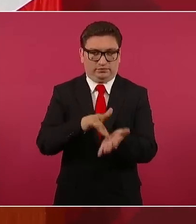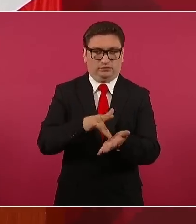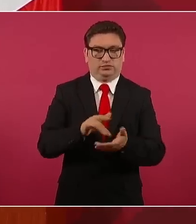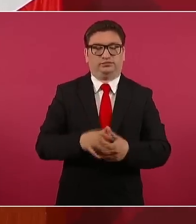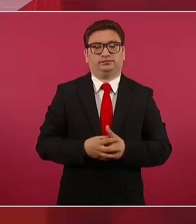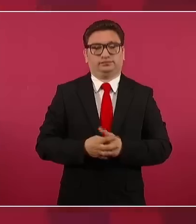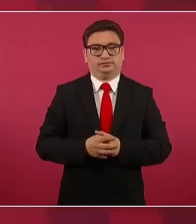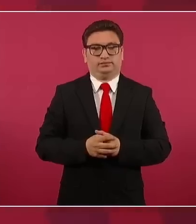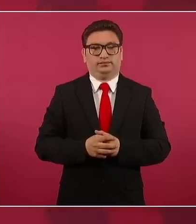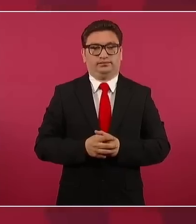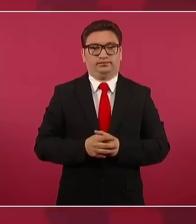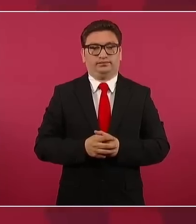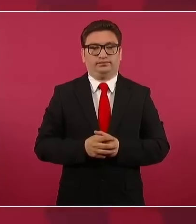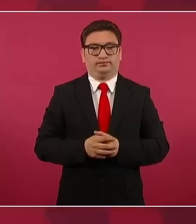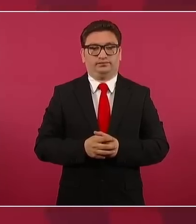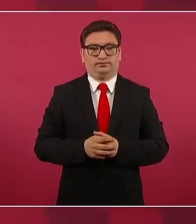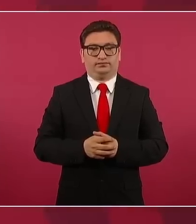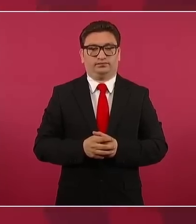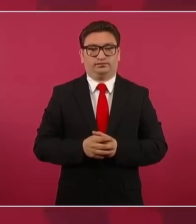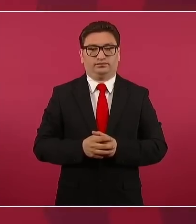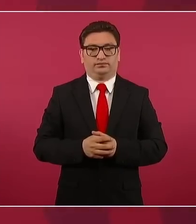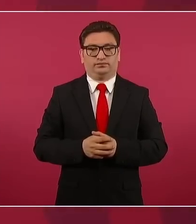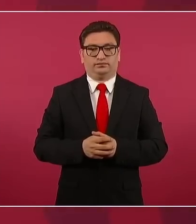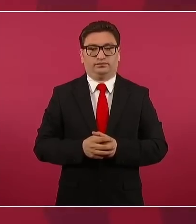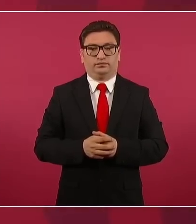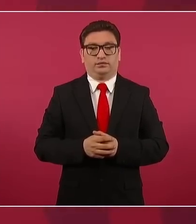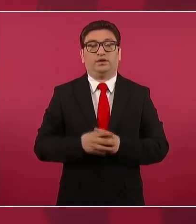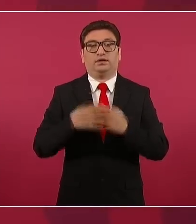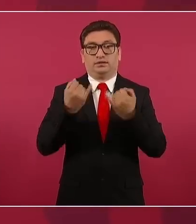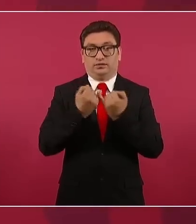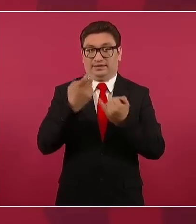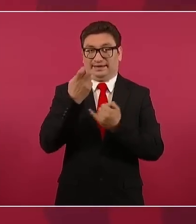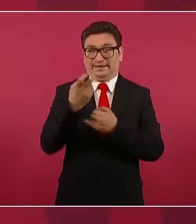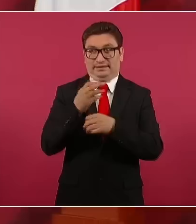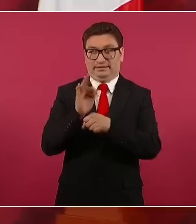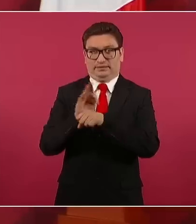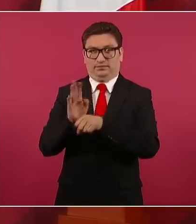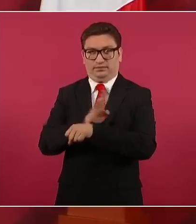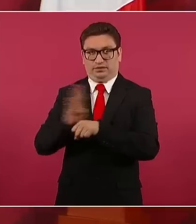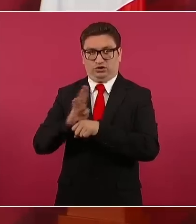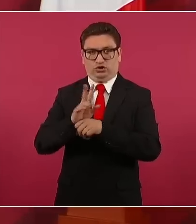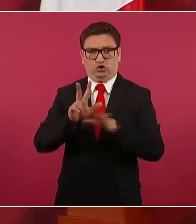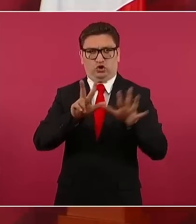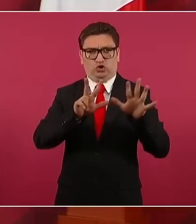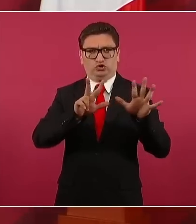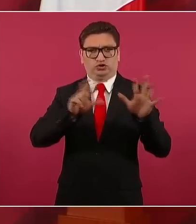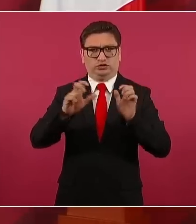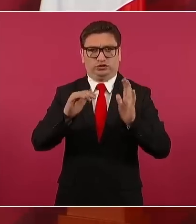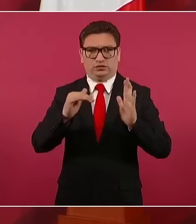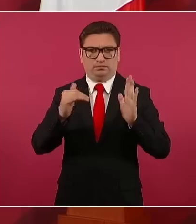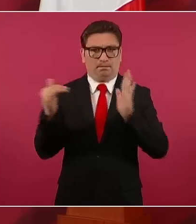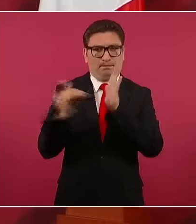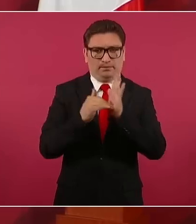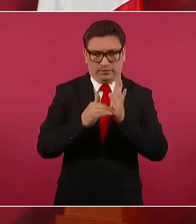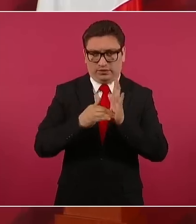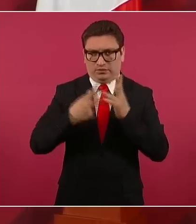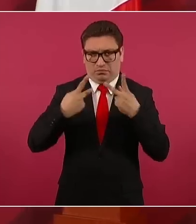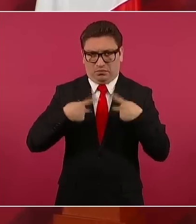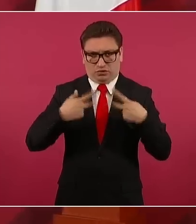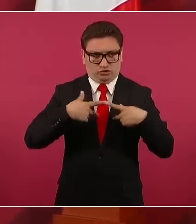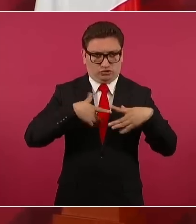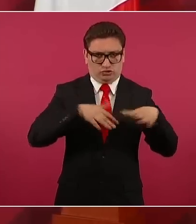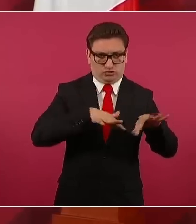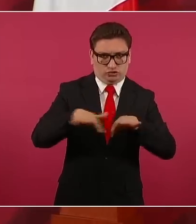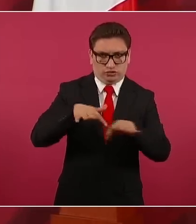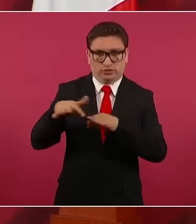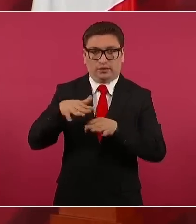Y vamos a beneficiar a 800 mil productores con